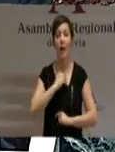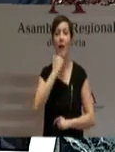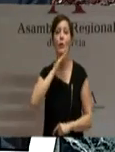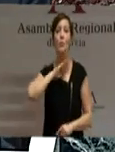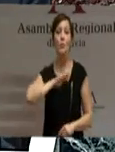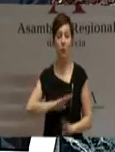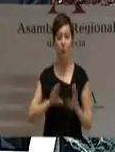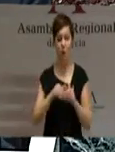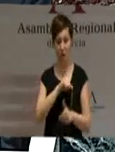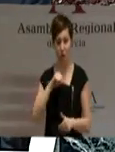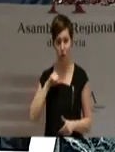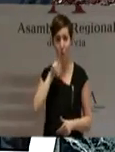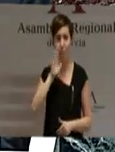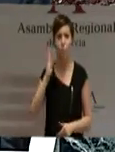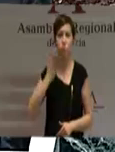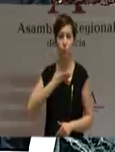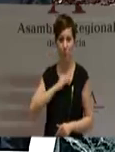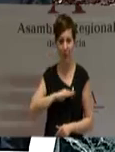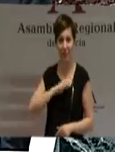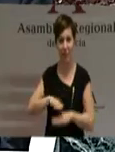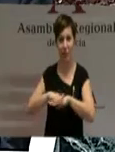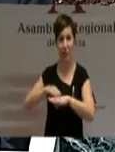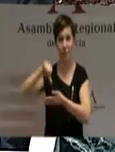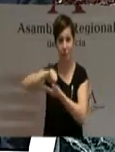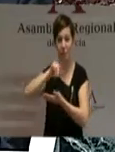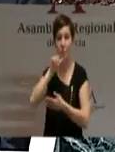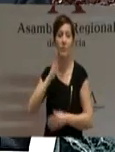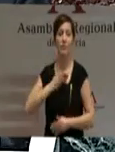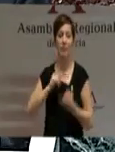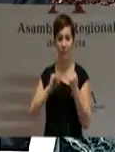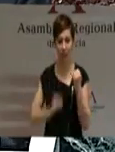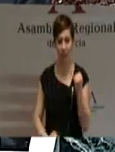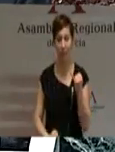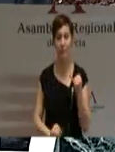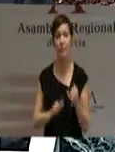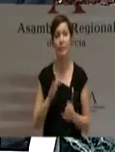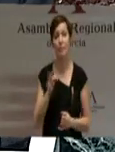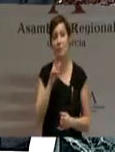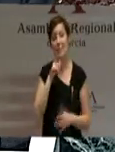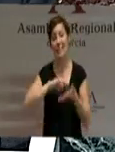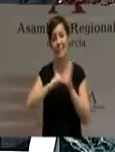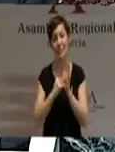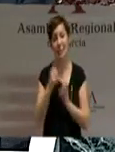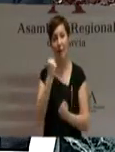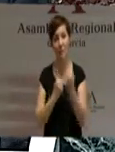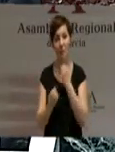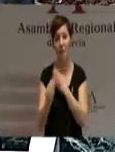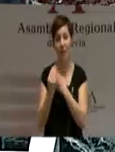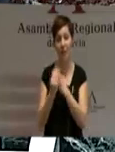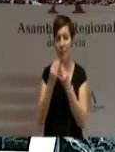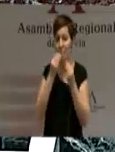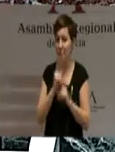castigada como otras por el efecto de la crisis y singularmente por un nefacto sistema de financiación.